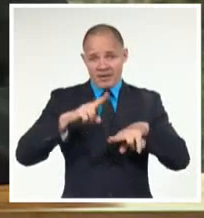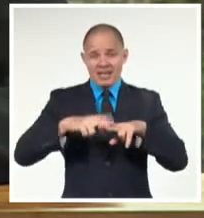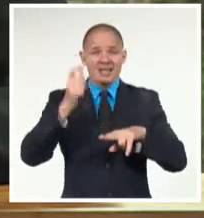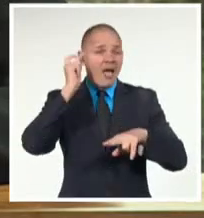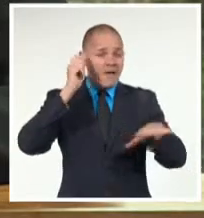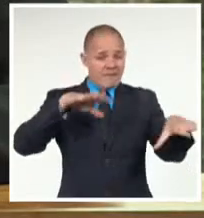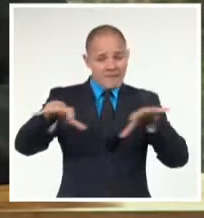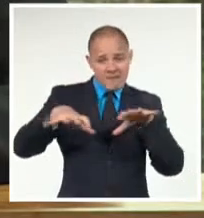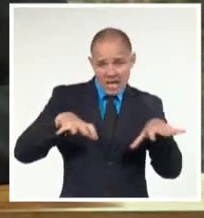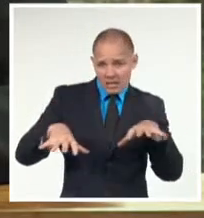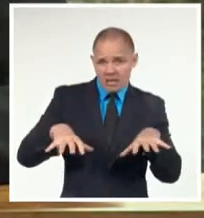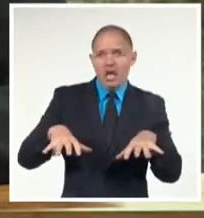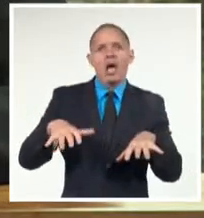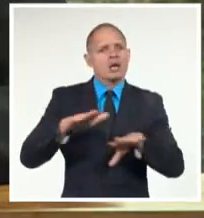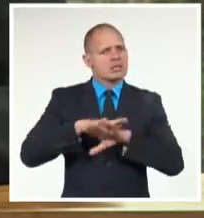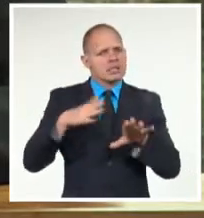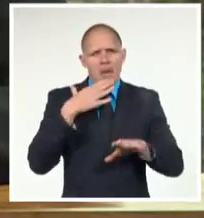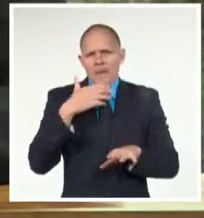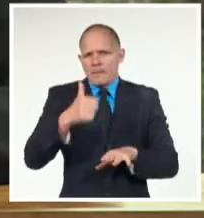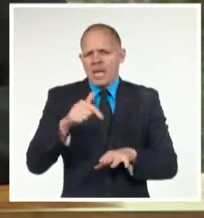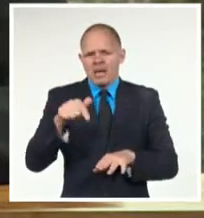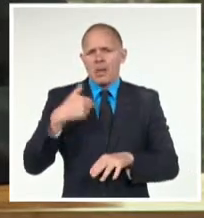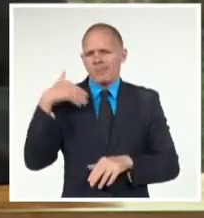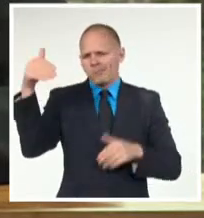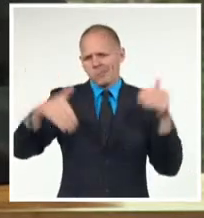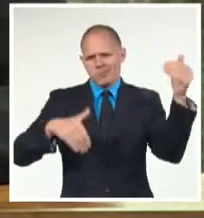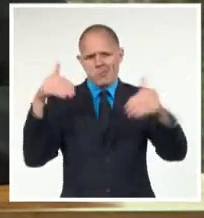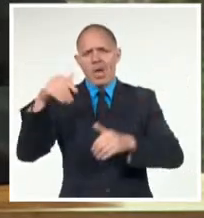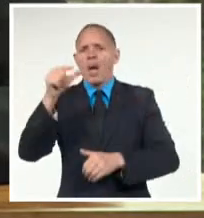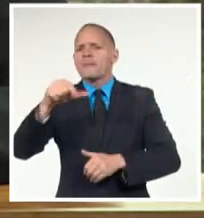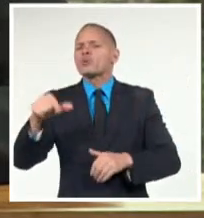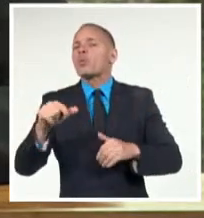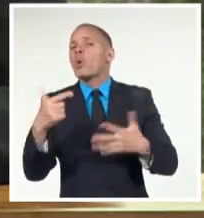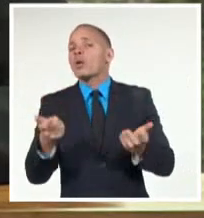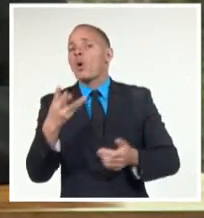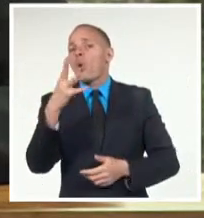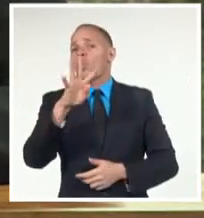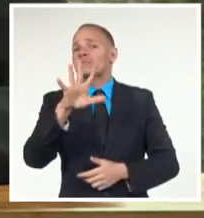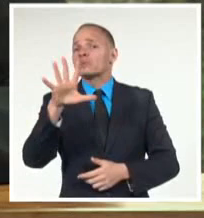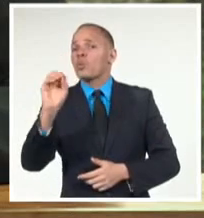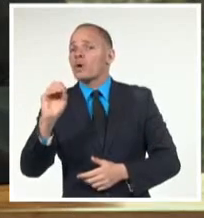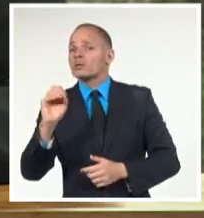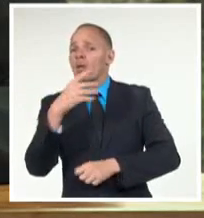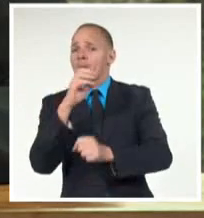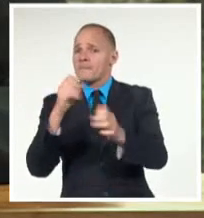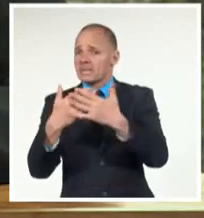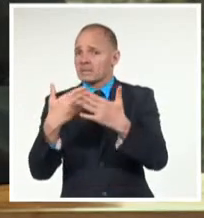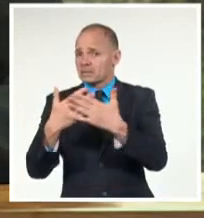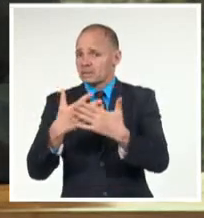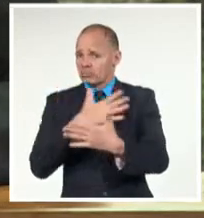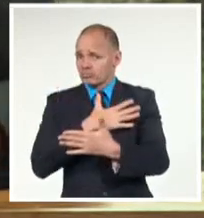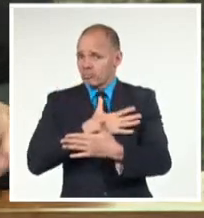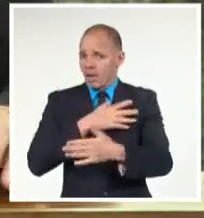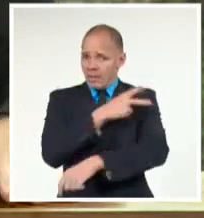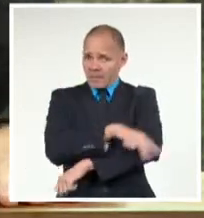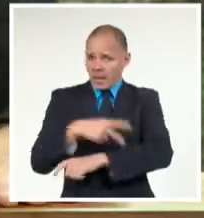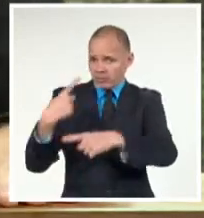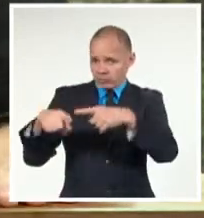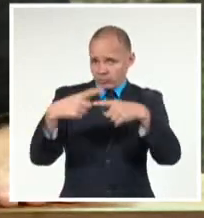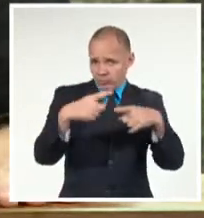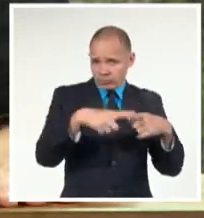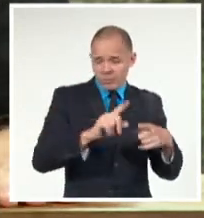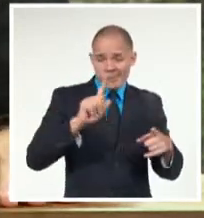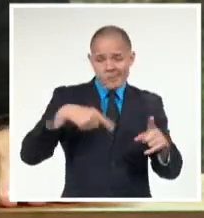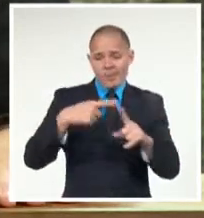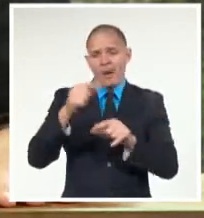su tipo en el Caribe, acogió representaciones de más de 450 empresas extranjeras y la participación directa de